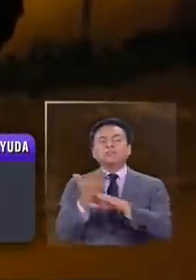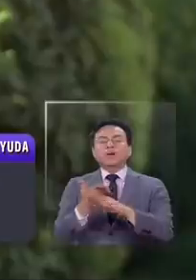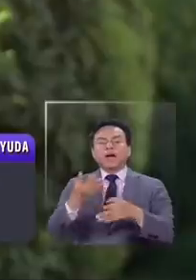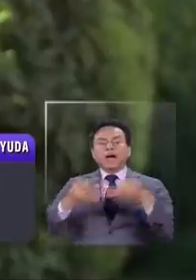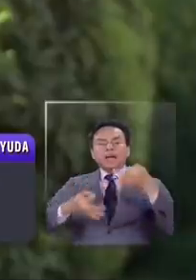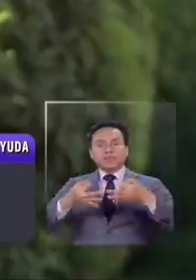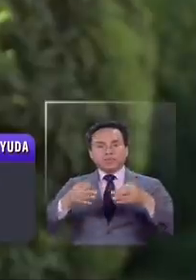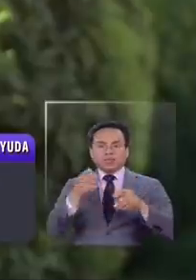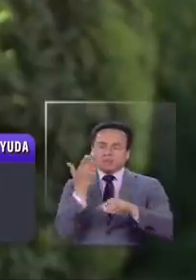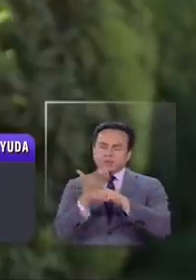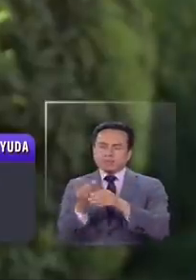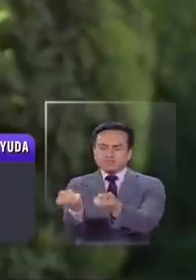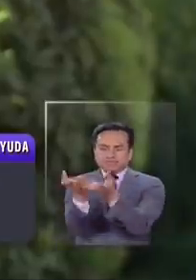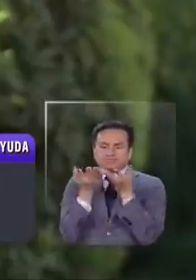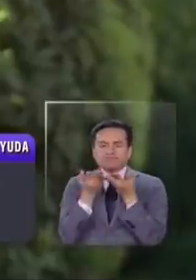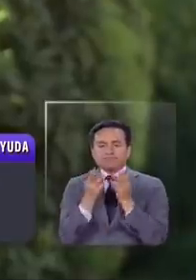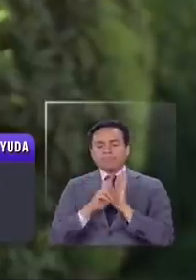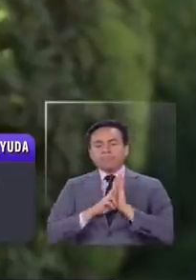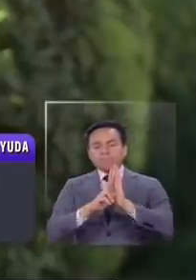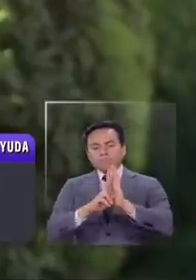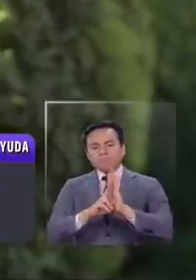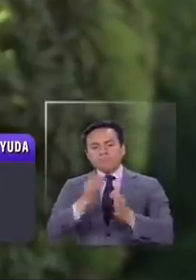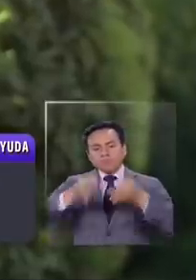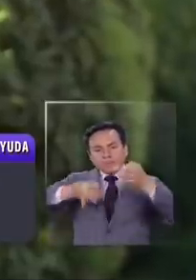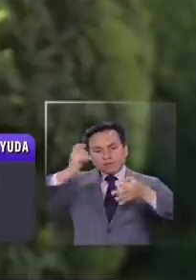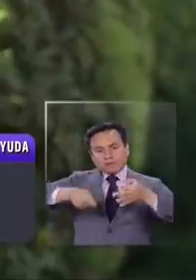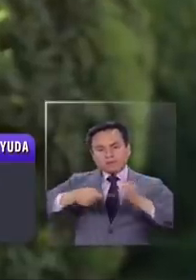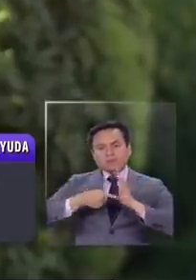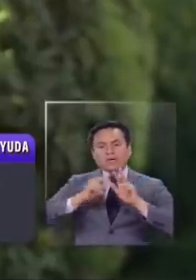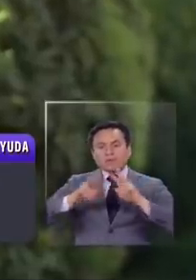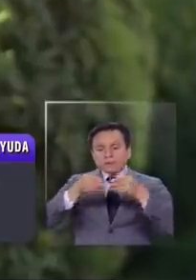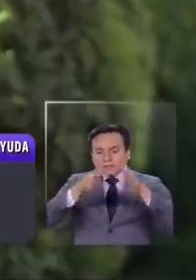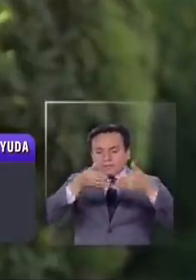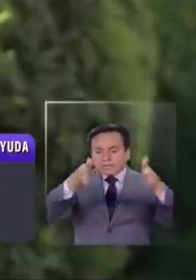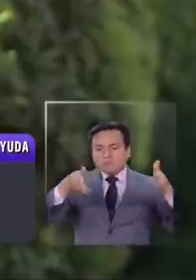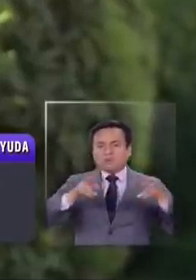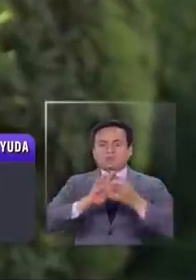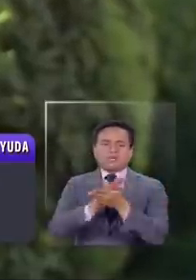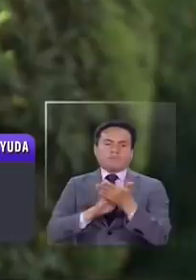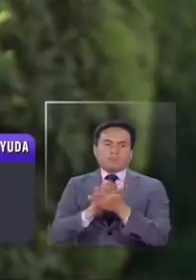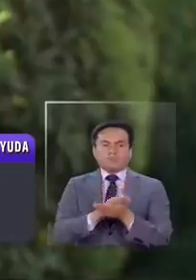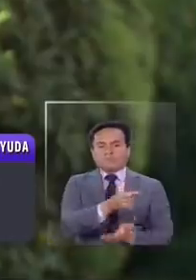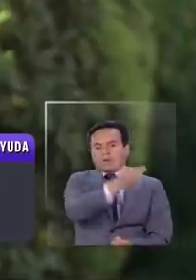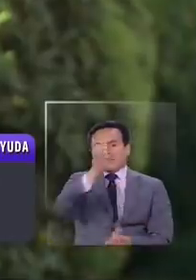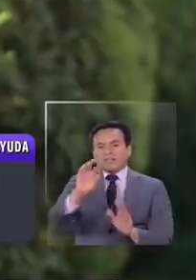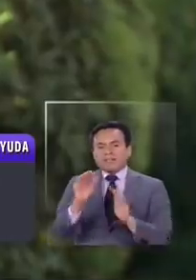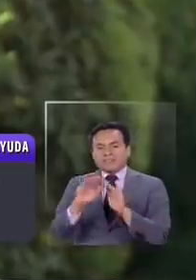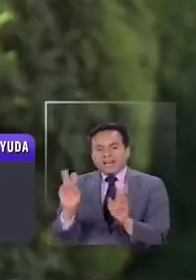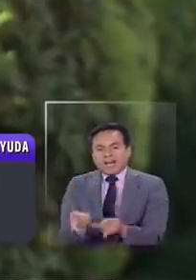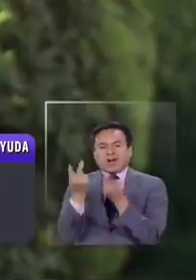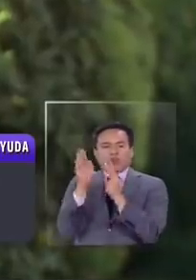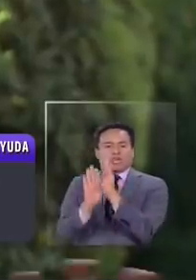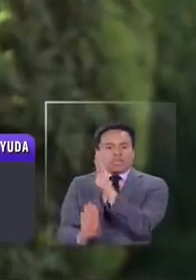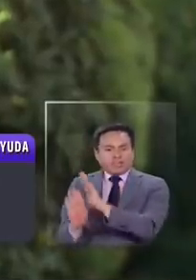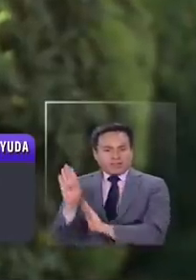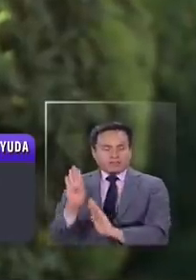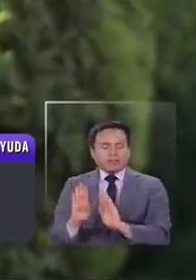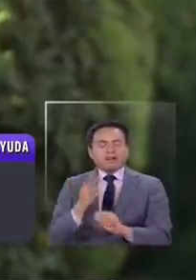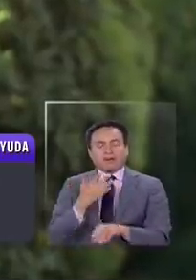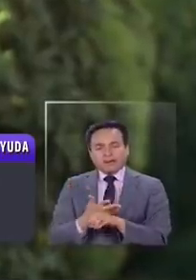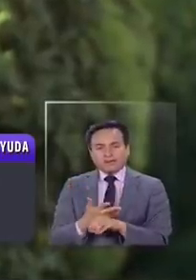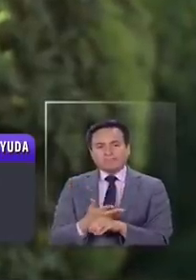tribunales que se pronuncie y nos entregue una resolución que permita abrir los canales para que se vaya, por ejemplo, a una casa acogida de las que son